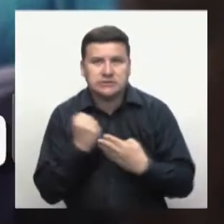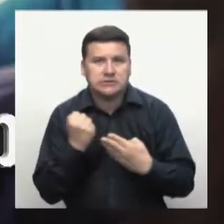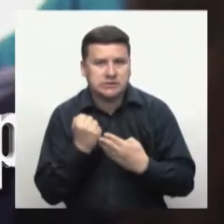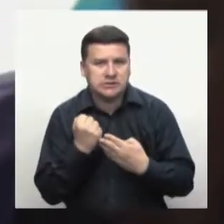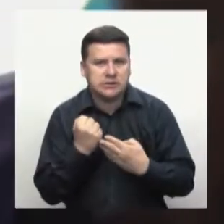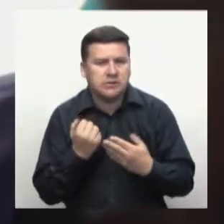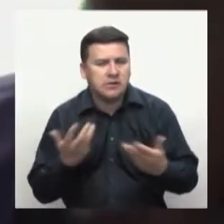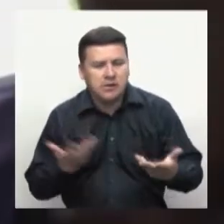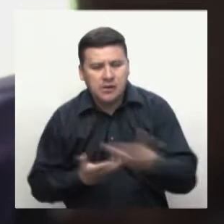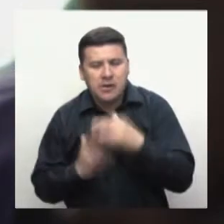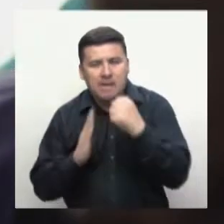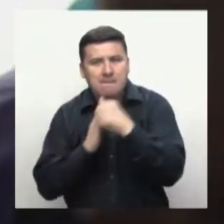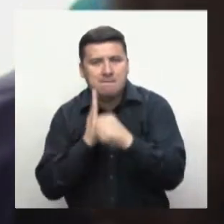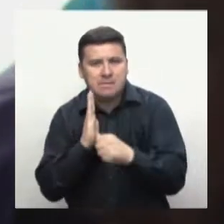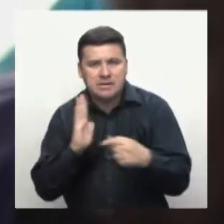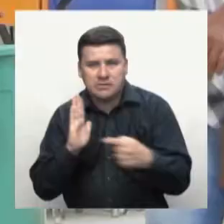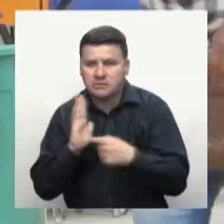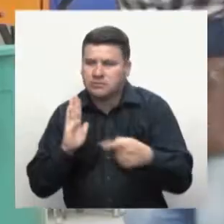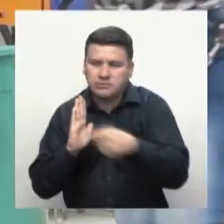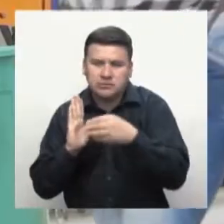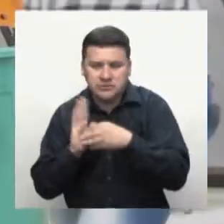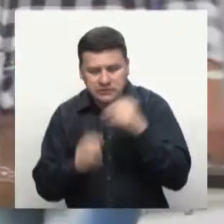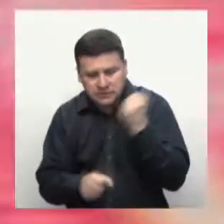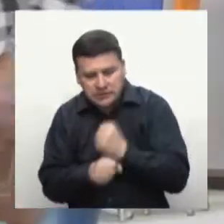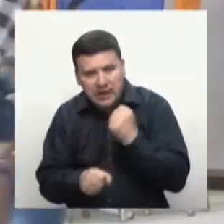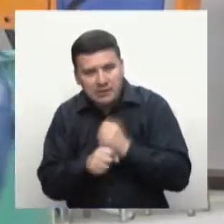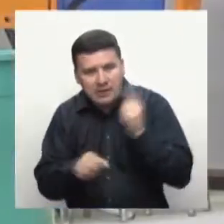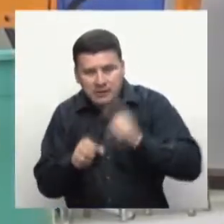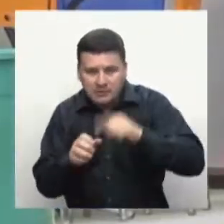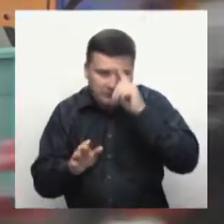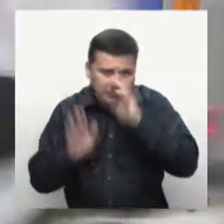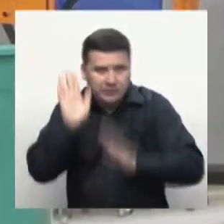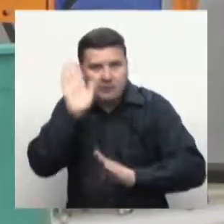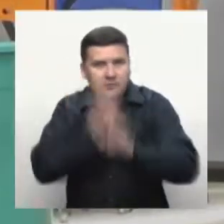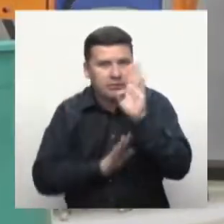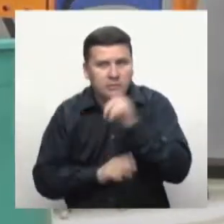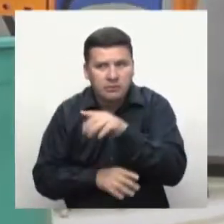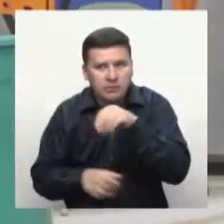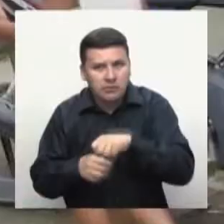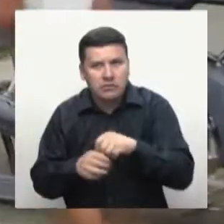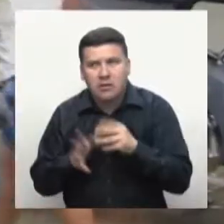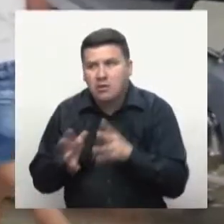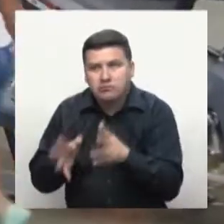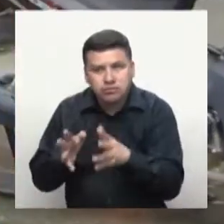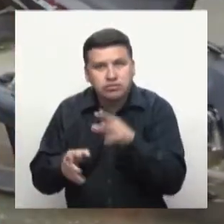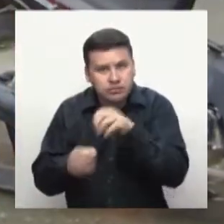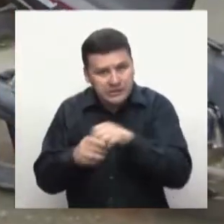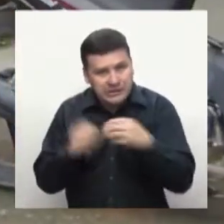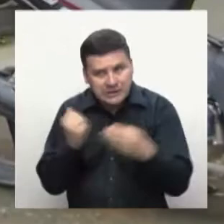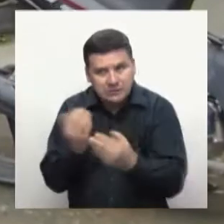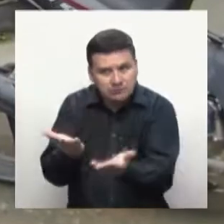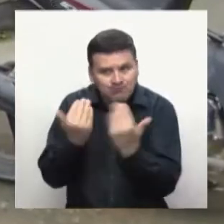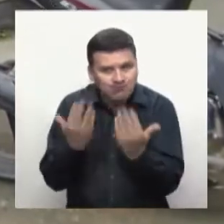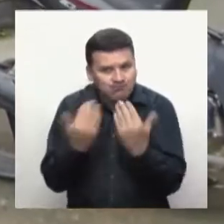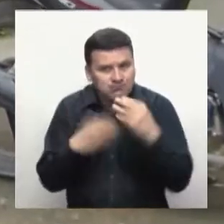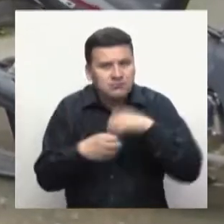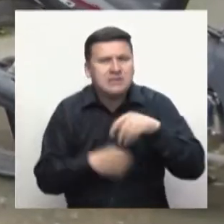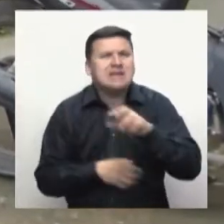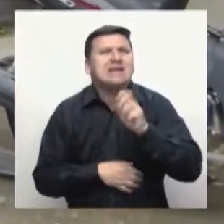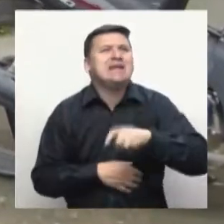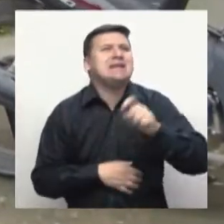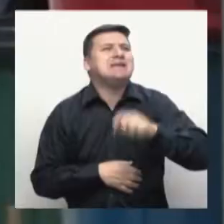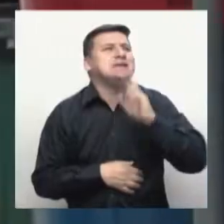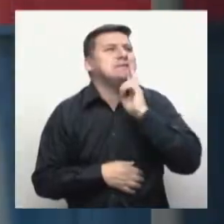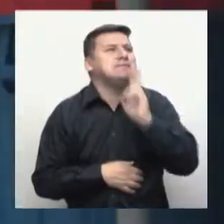Pública de Empleo, Emprendimiento y aún desde la formación específica como respuesta a las necesidades actuales del municipio que la entidad